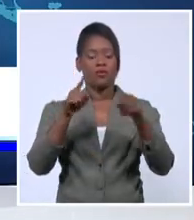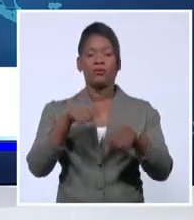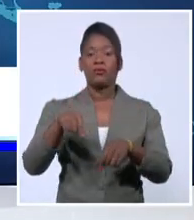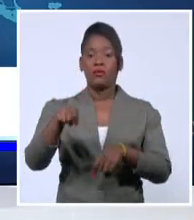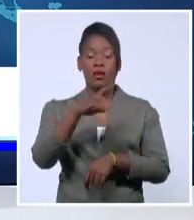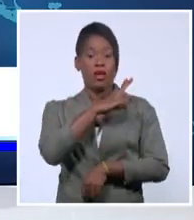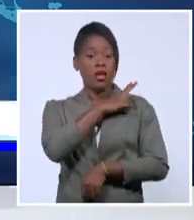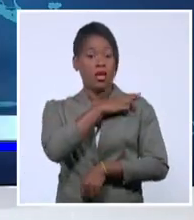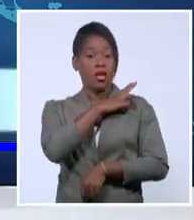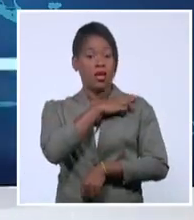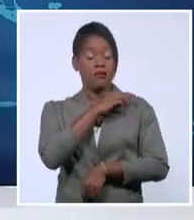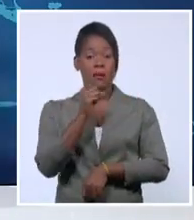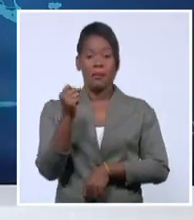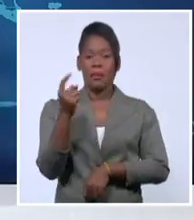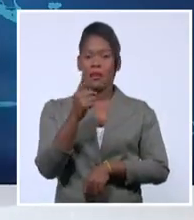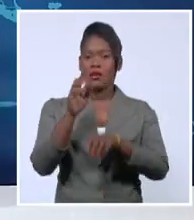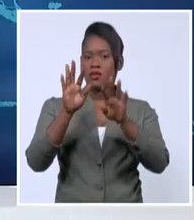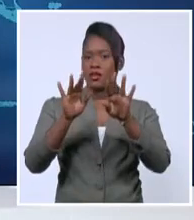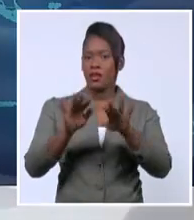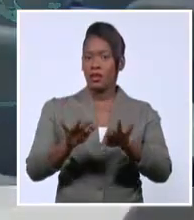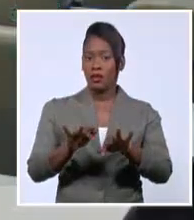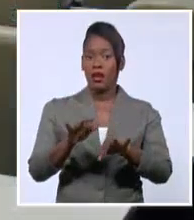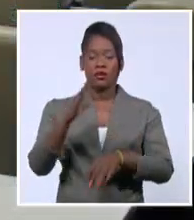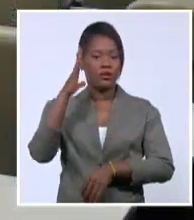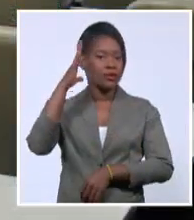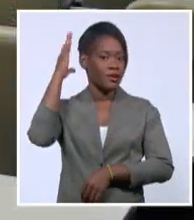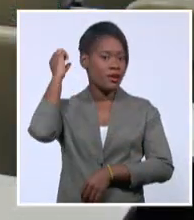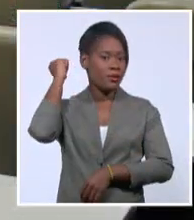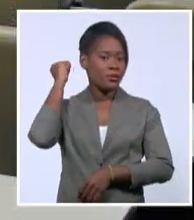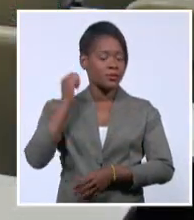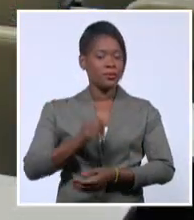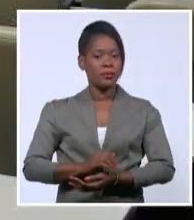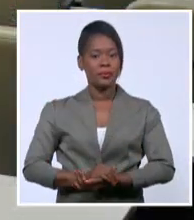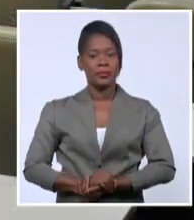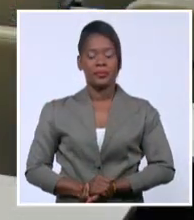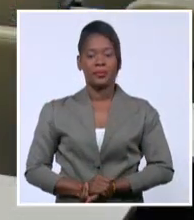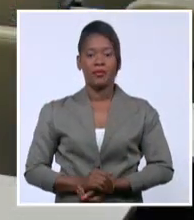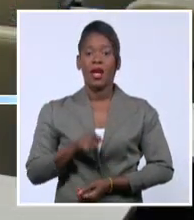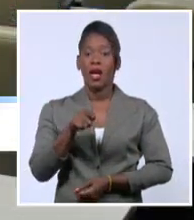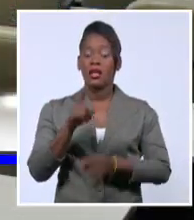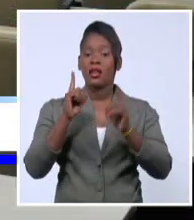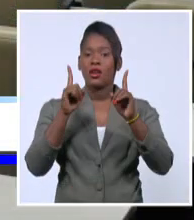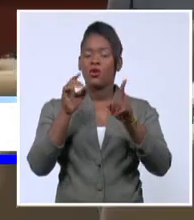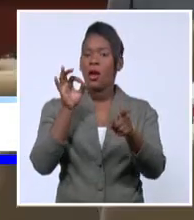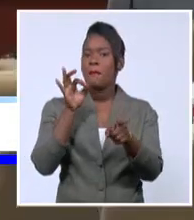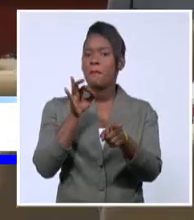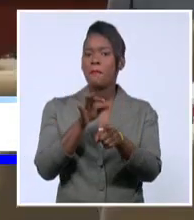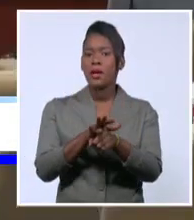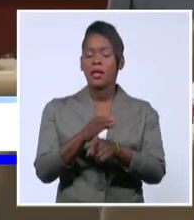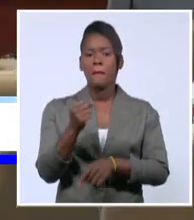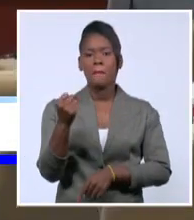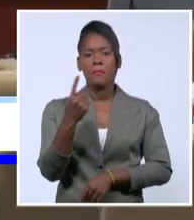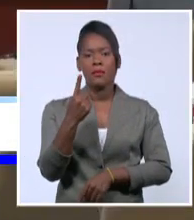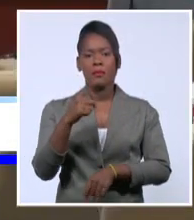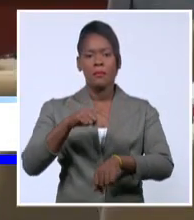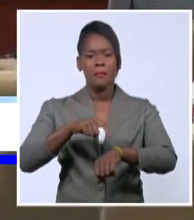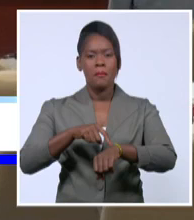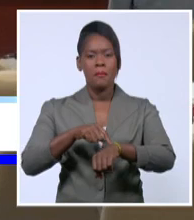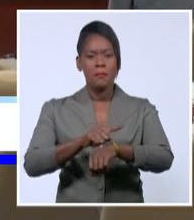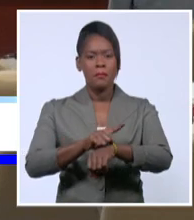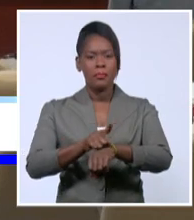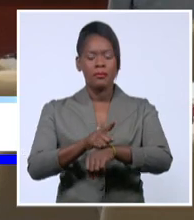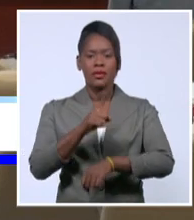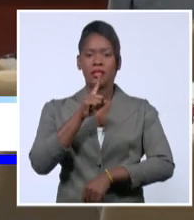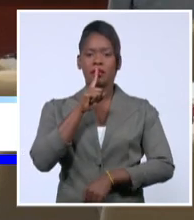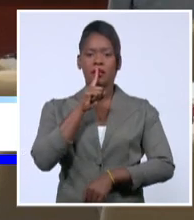por su primer secretario, el General de Ejército, Raúl Castro Ruz. La reunión comenzó con un minuto de silencio en homenaje al vicealmirante